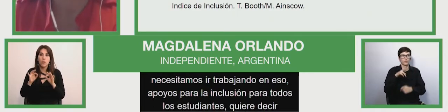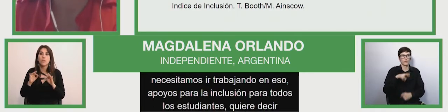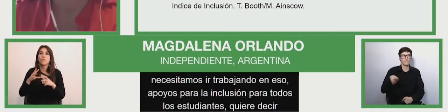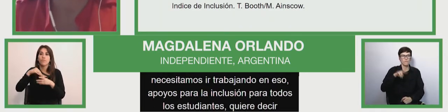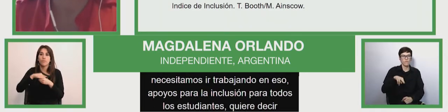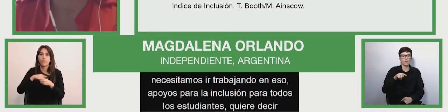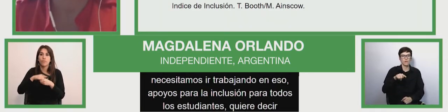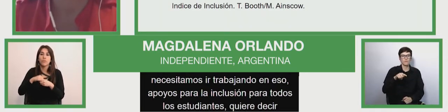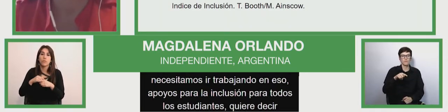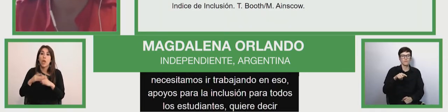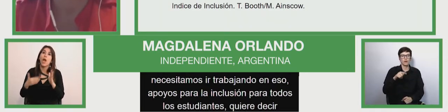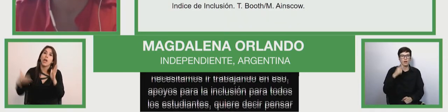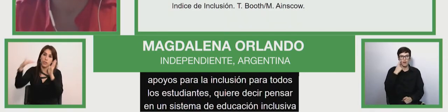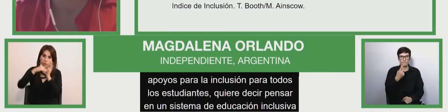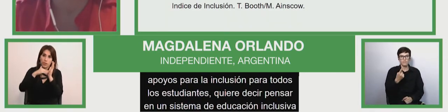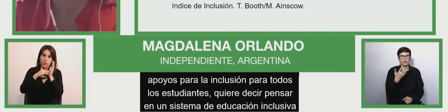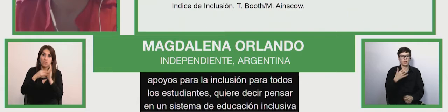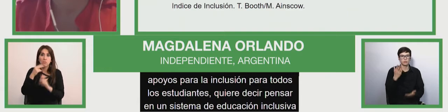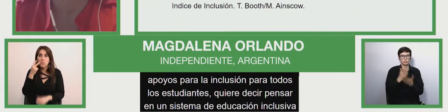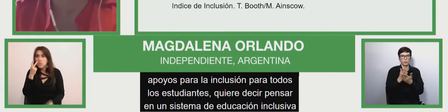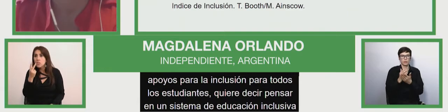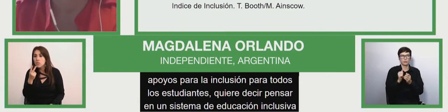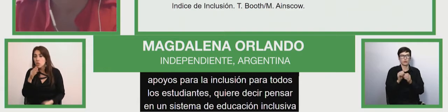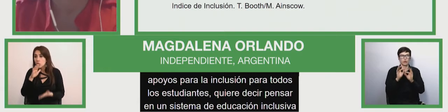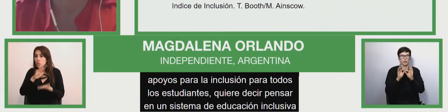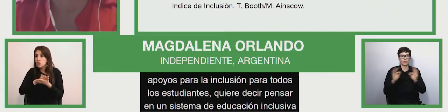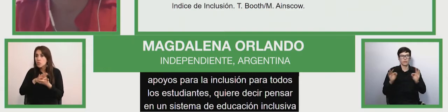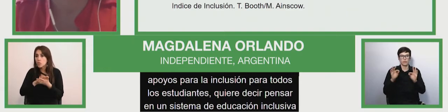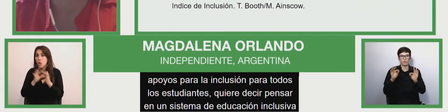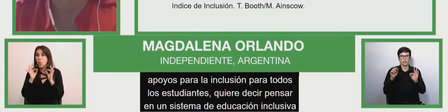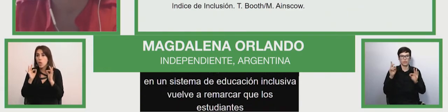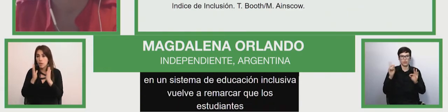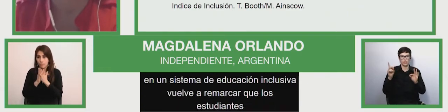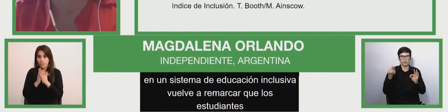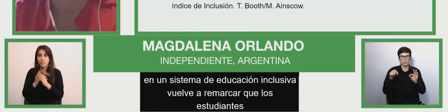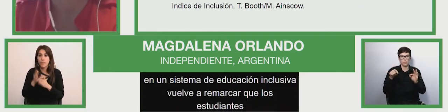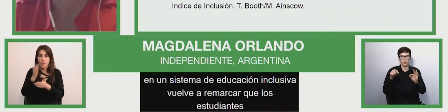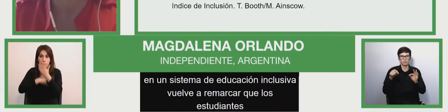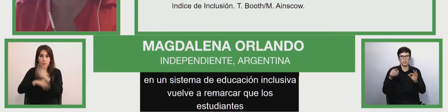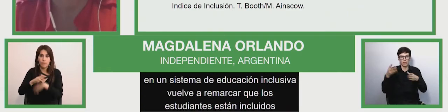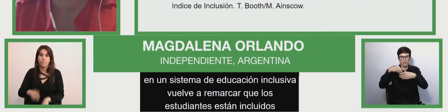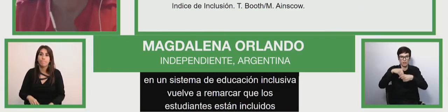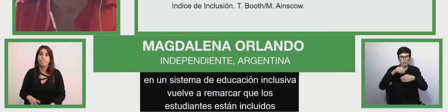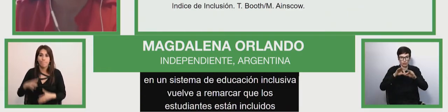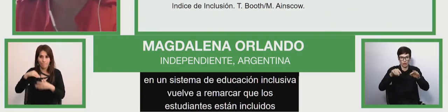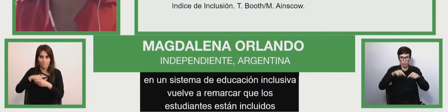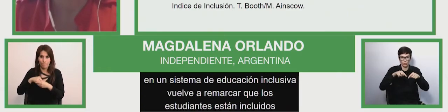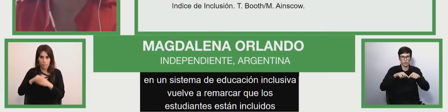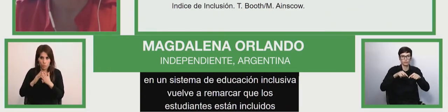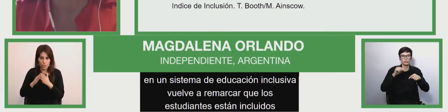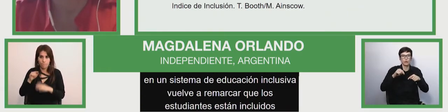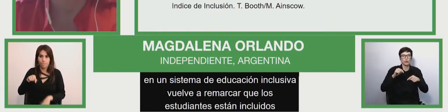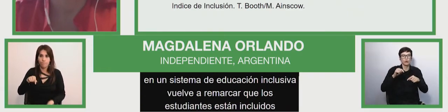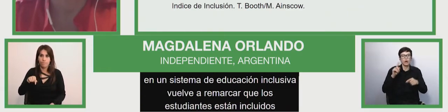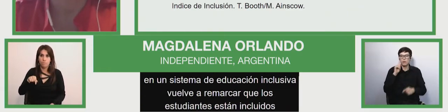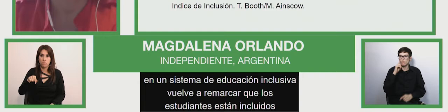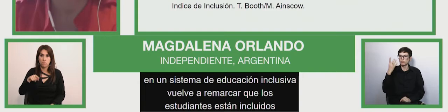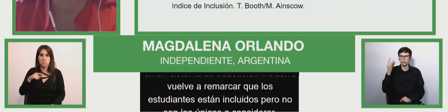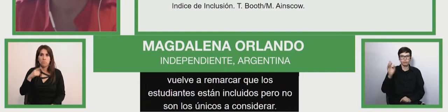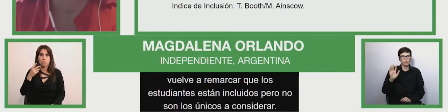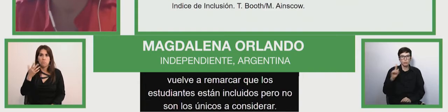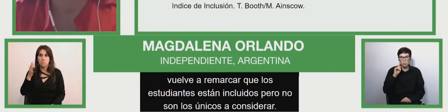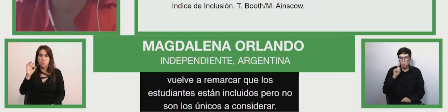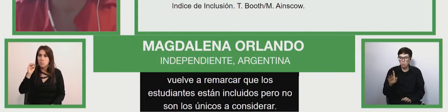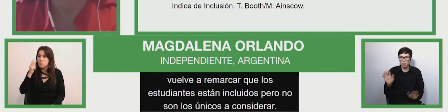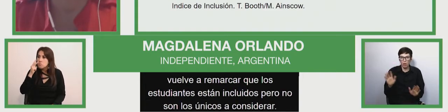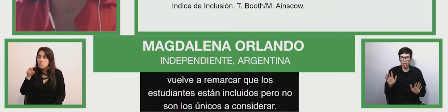que los estudiantes con discapacidad están incluidos, pero que no son los únicos a considerar. Entonces, dicho esto, estas